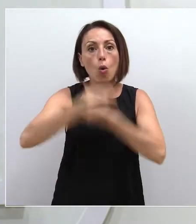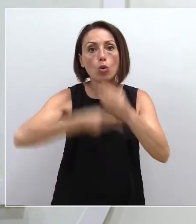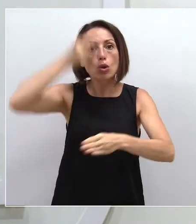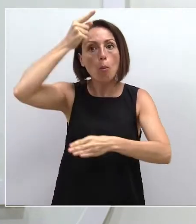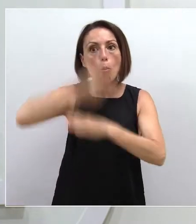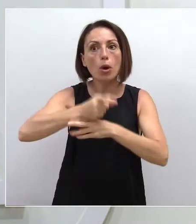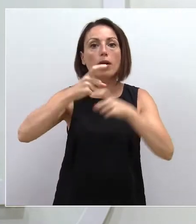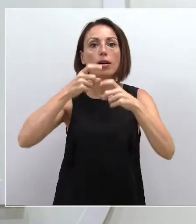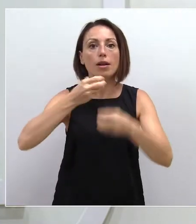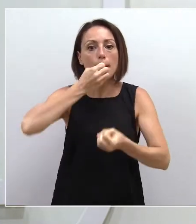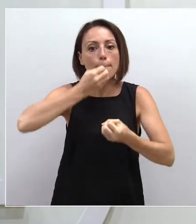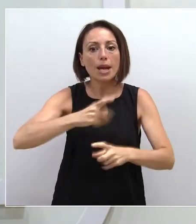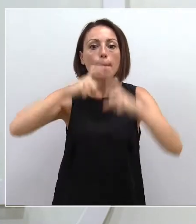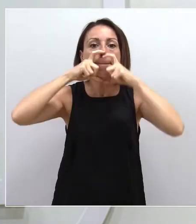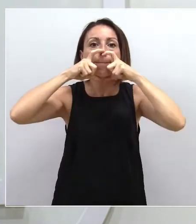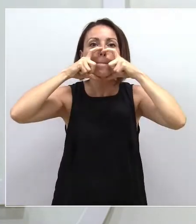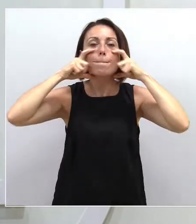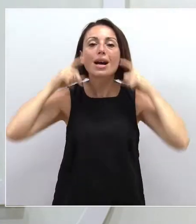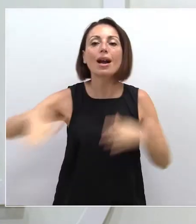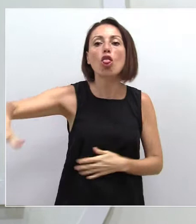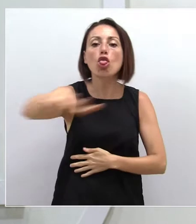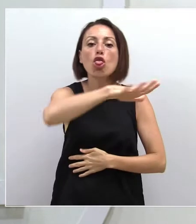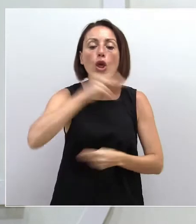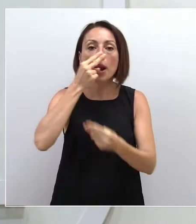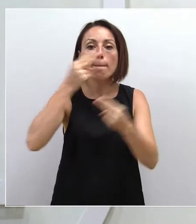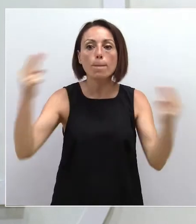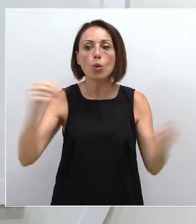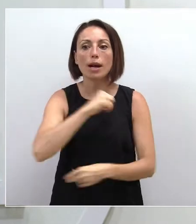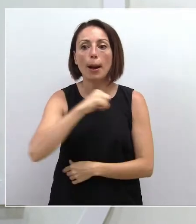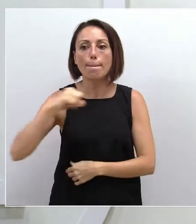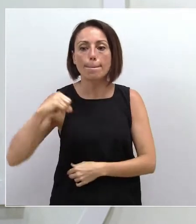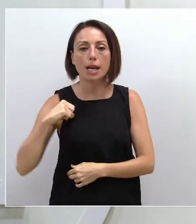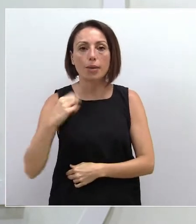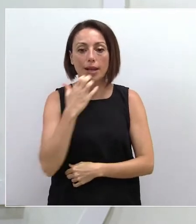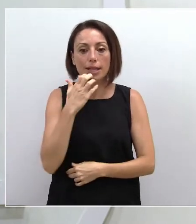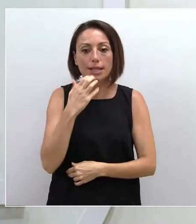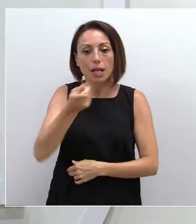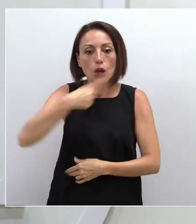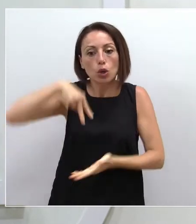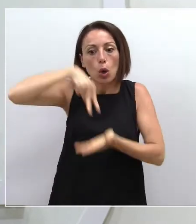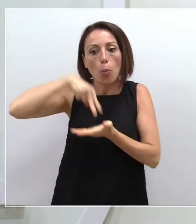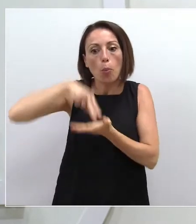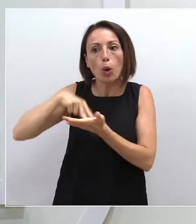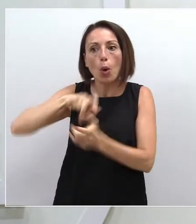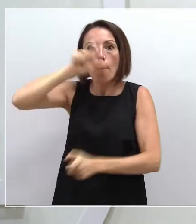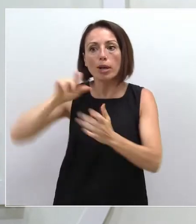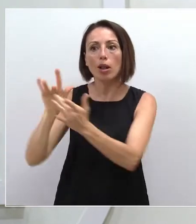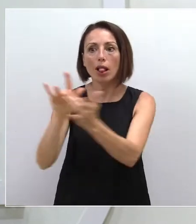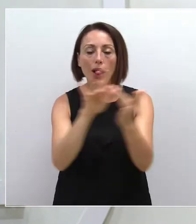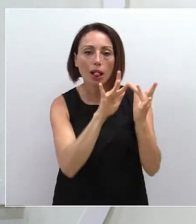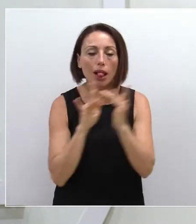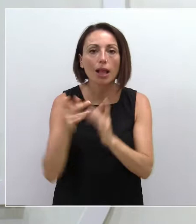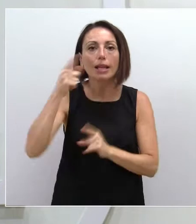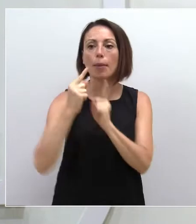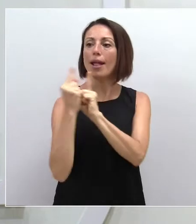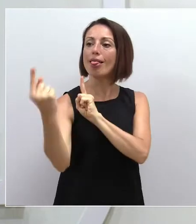correcto de la mascarilla en cualquier espacio público o privado en el que vayamos a estar con otras personas, así como también mantener